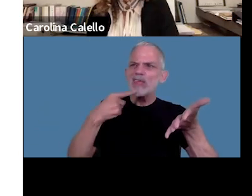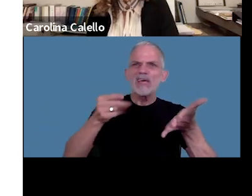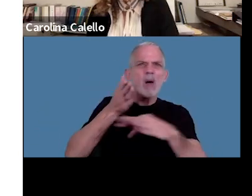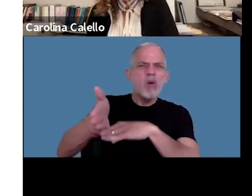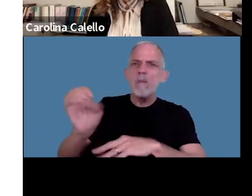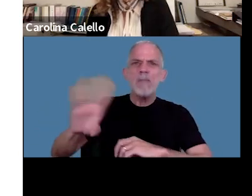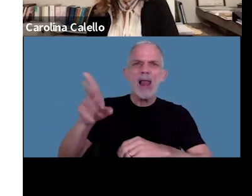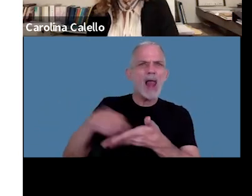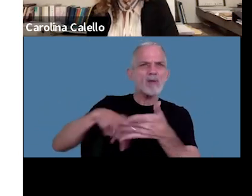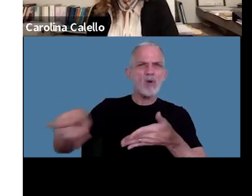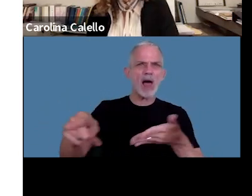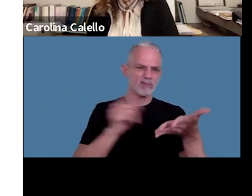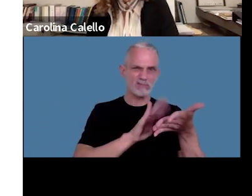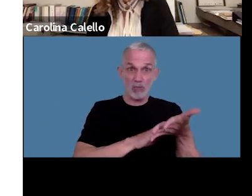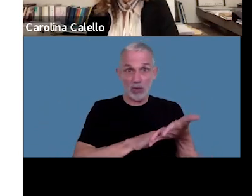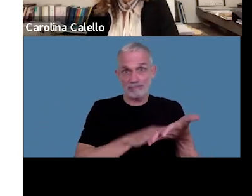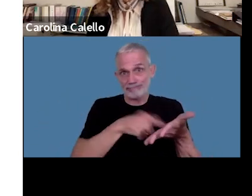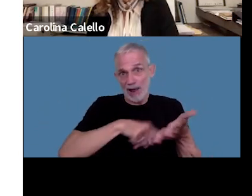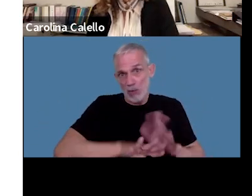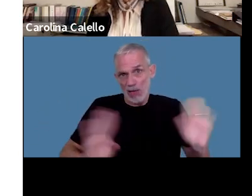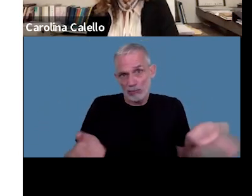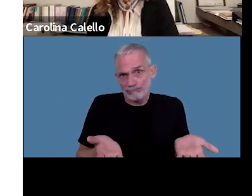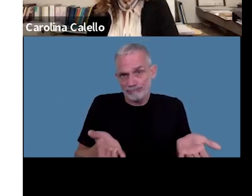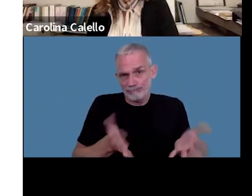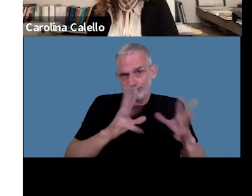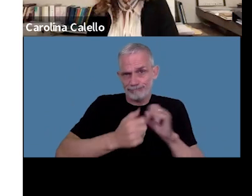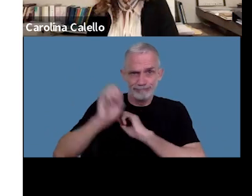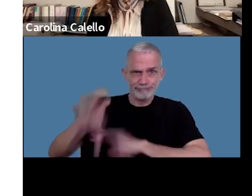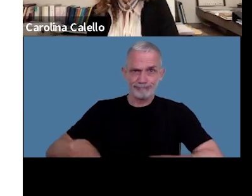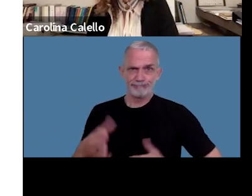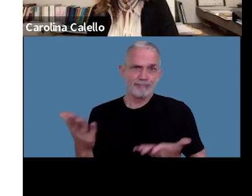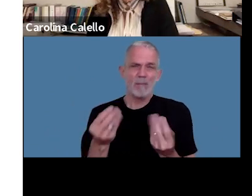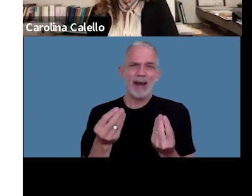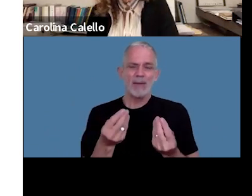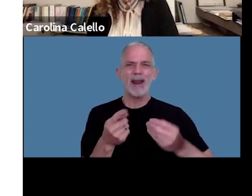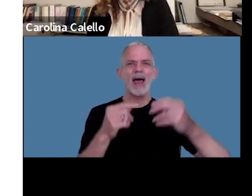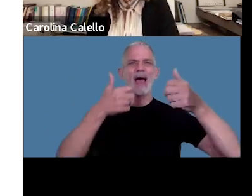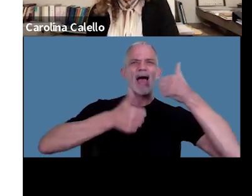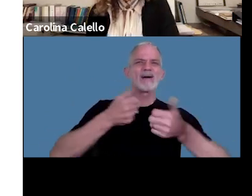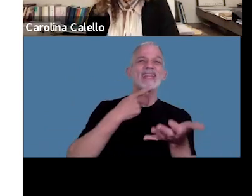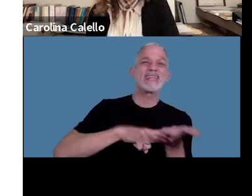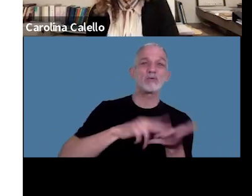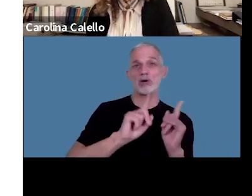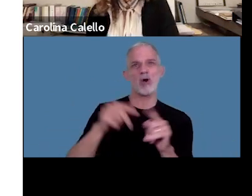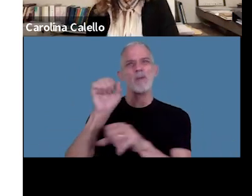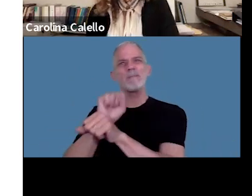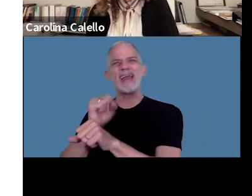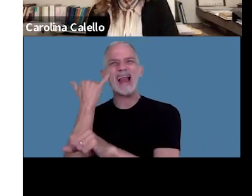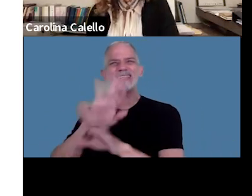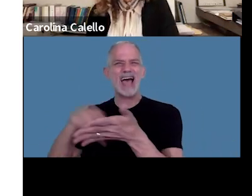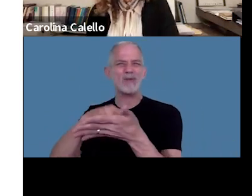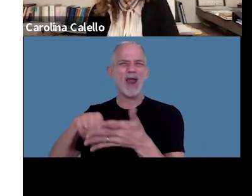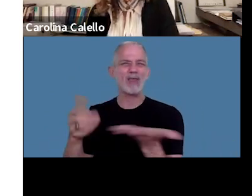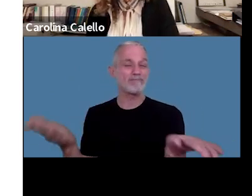pruebas no van a poder ser usadas tampoco a efectos del tributario y otra